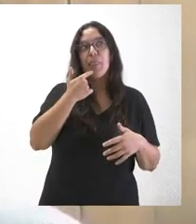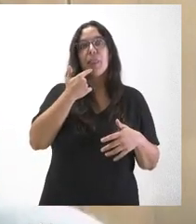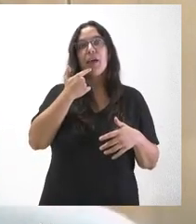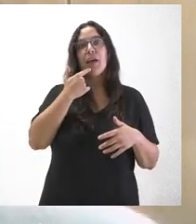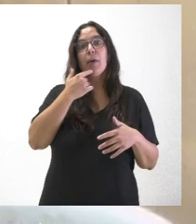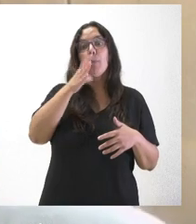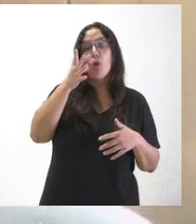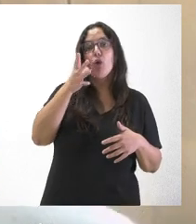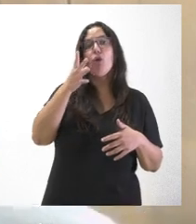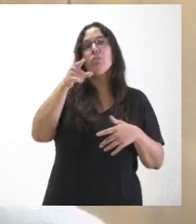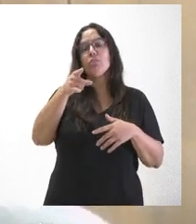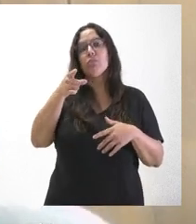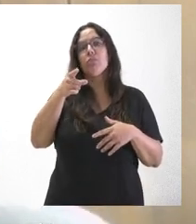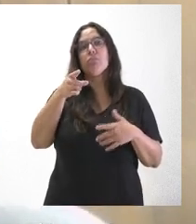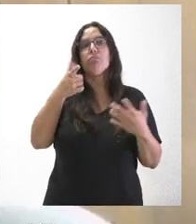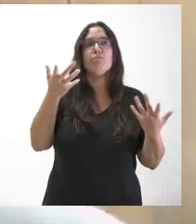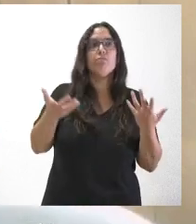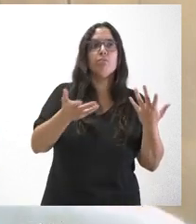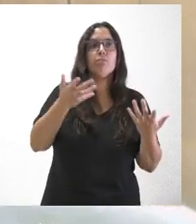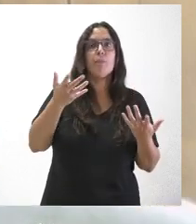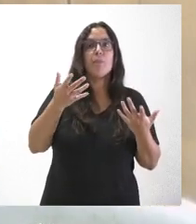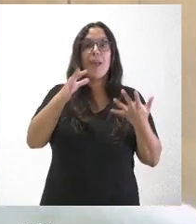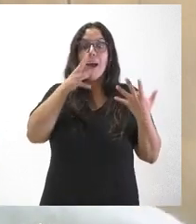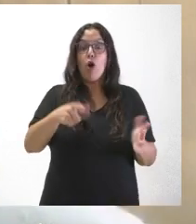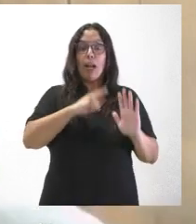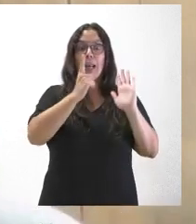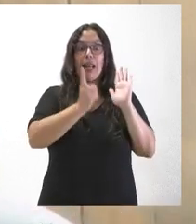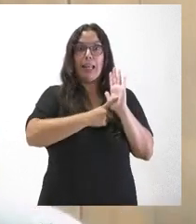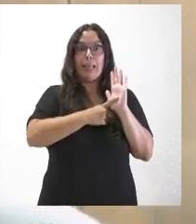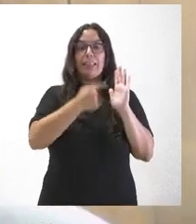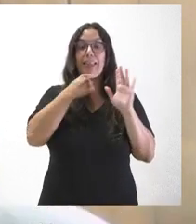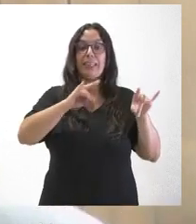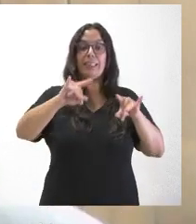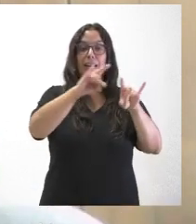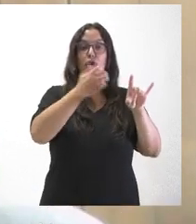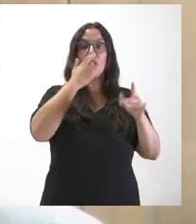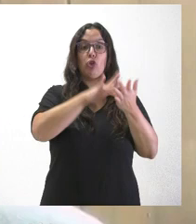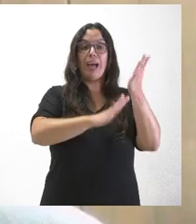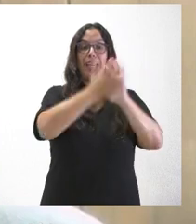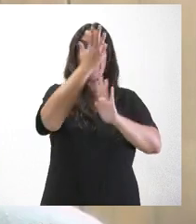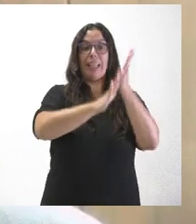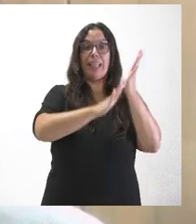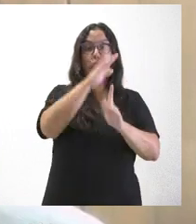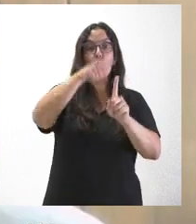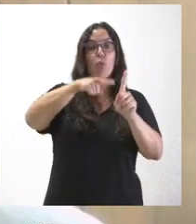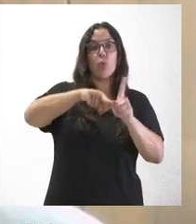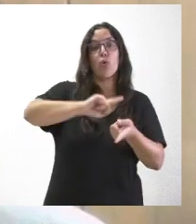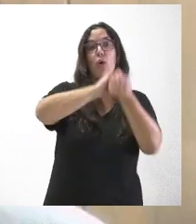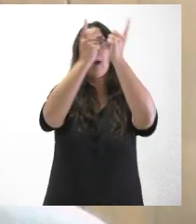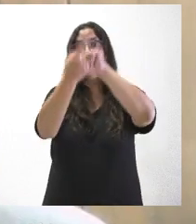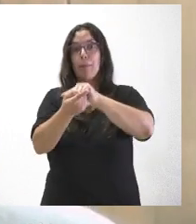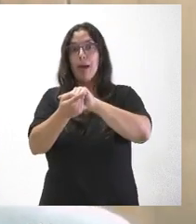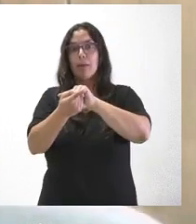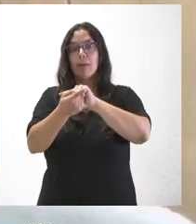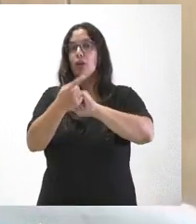denegación estaba que la actual legislación impide el cambio de uso de terrenos en el caso de los incendios a lo largo de 30